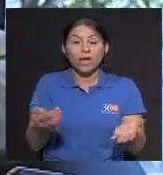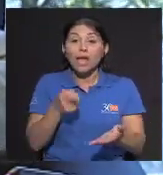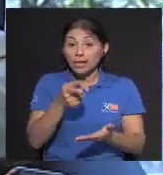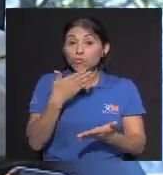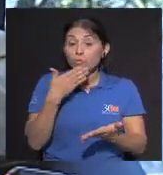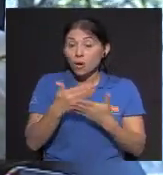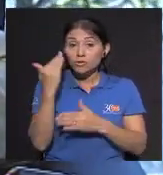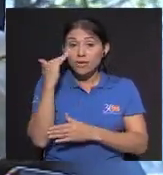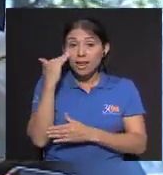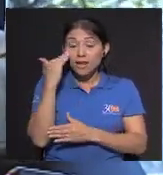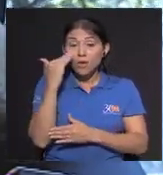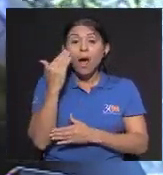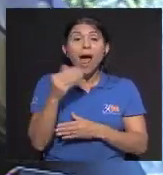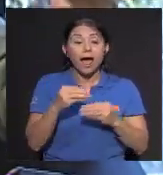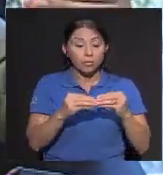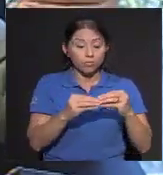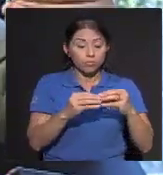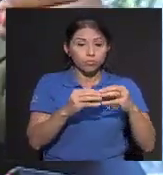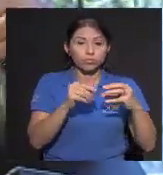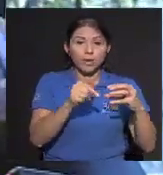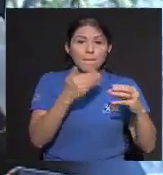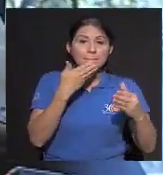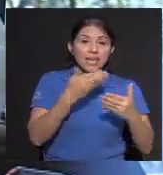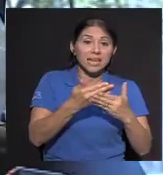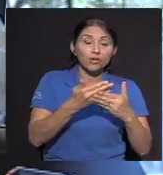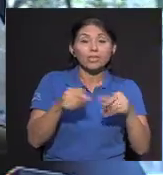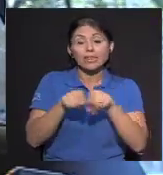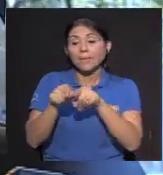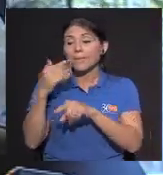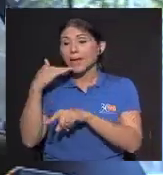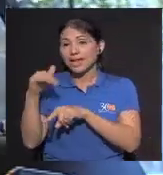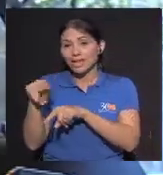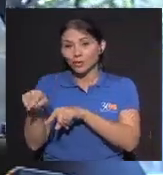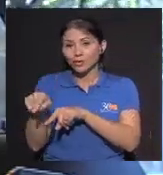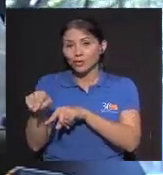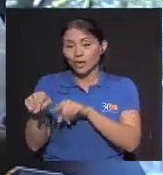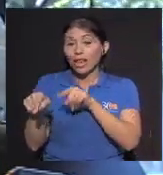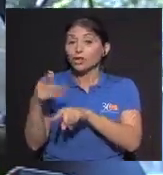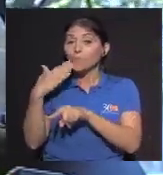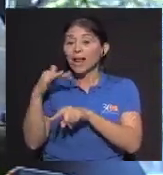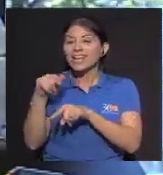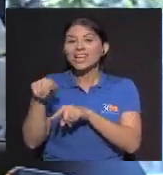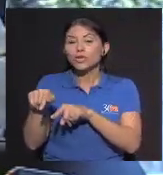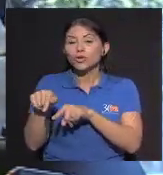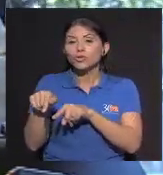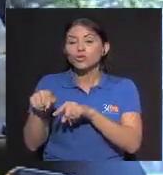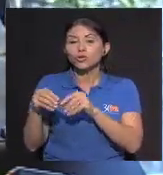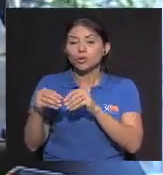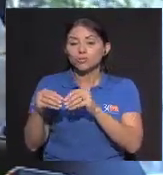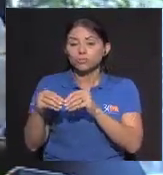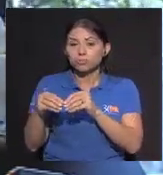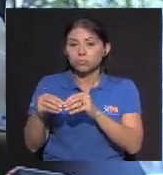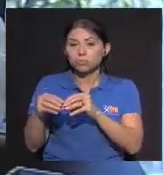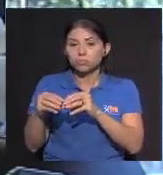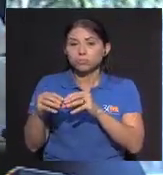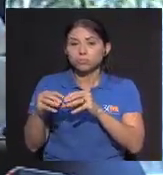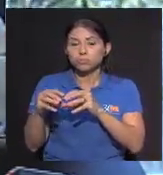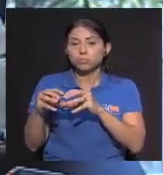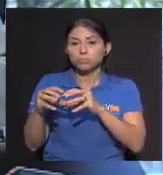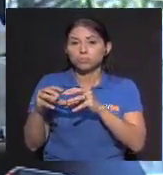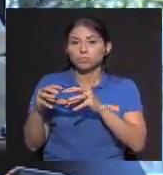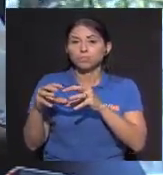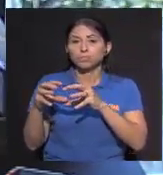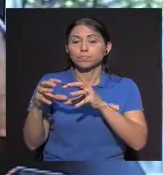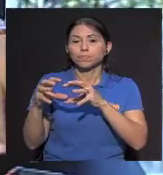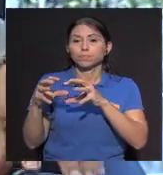Es bueno saberlo Que hay Tumores benignos Y hay tumores malignos Los tumores benignos Los malignos Son los que van A empezar